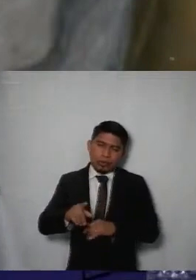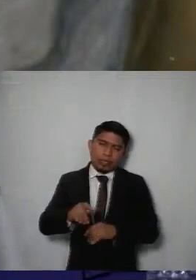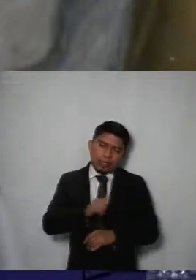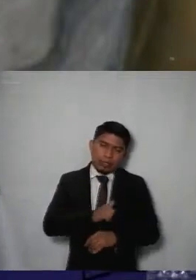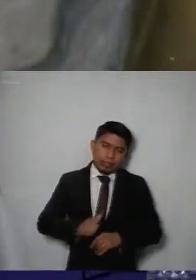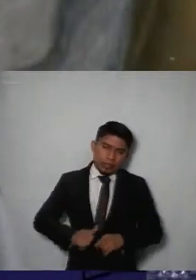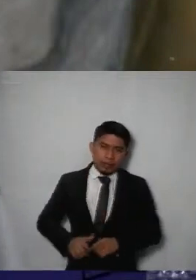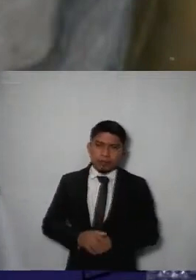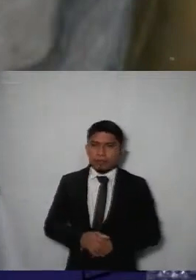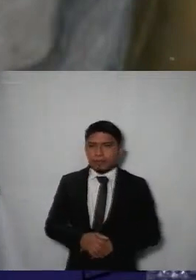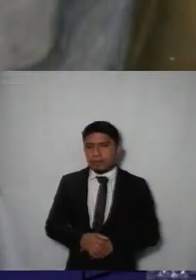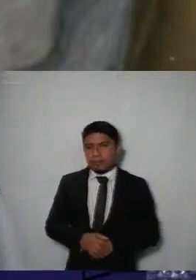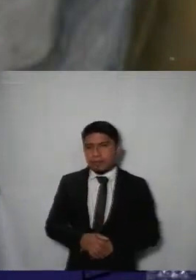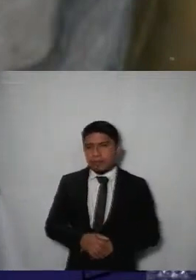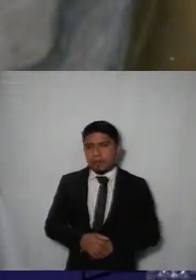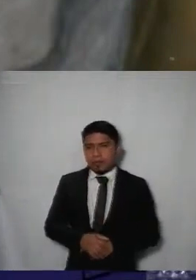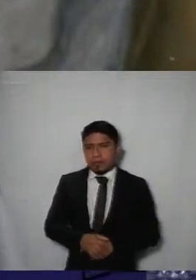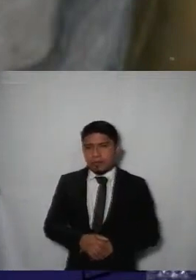obligado